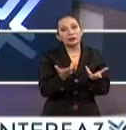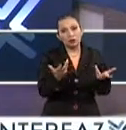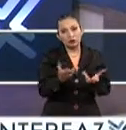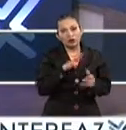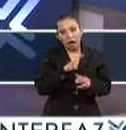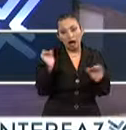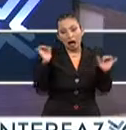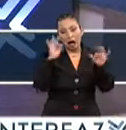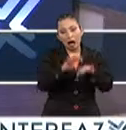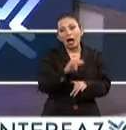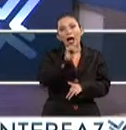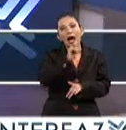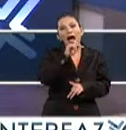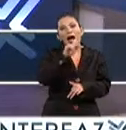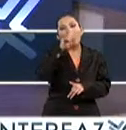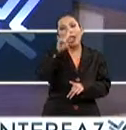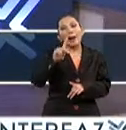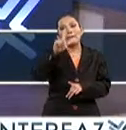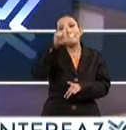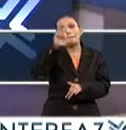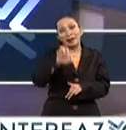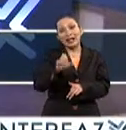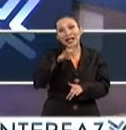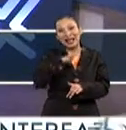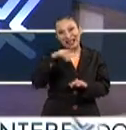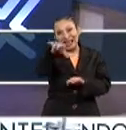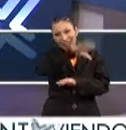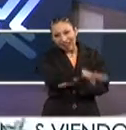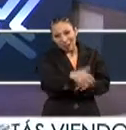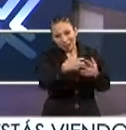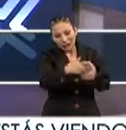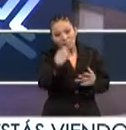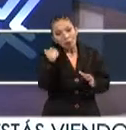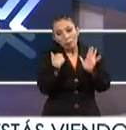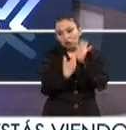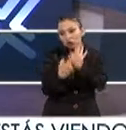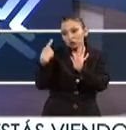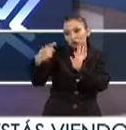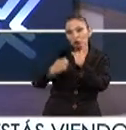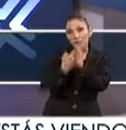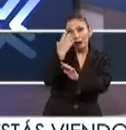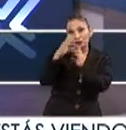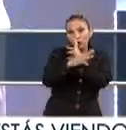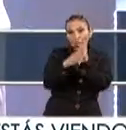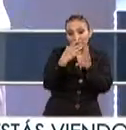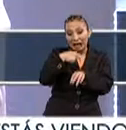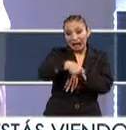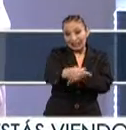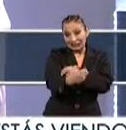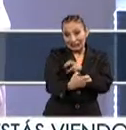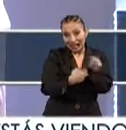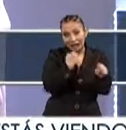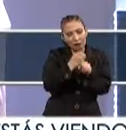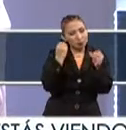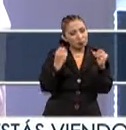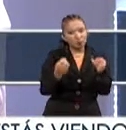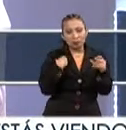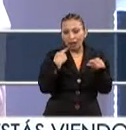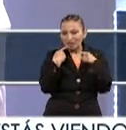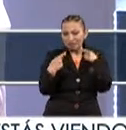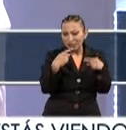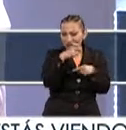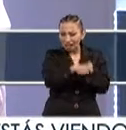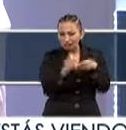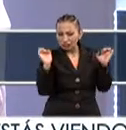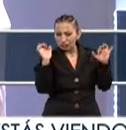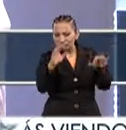el evento de Apple, donde están revelando algunas de sus innovaciones de este año. Digo, hay mucha polémica alrededor